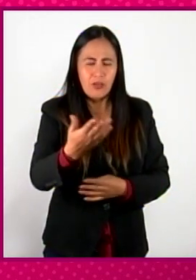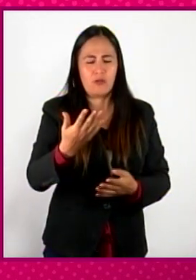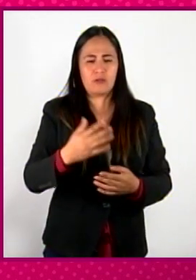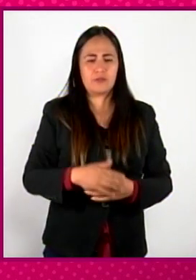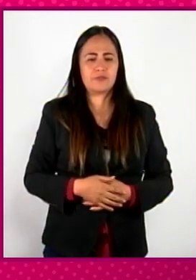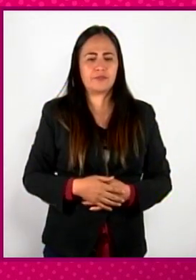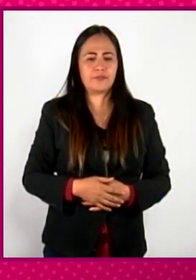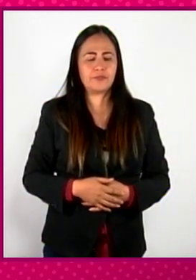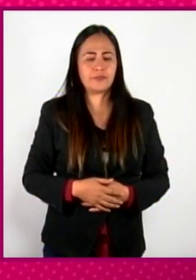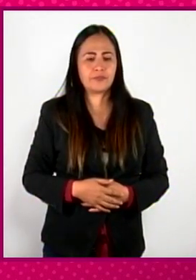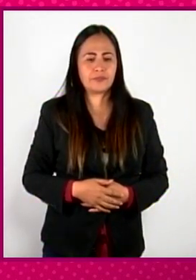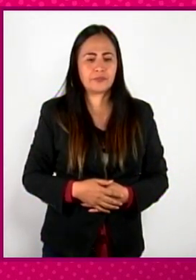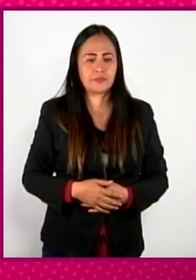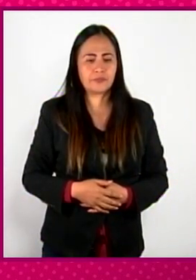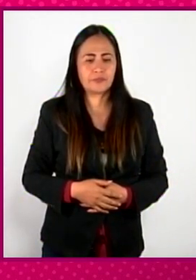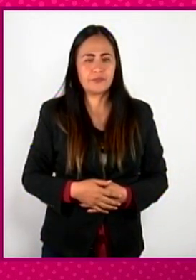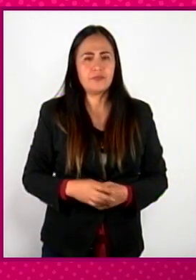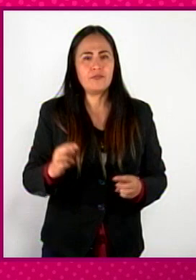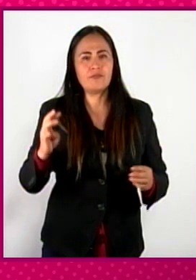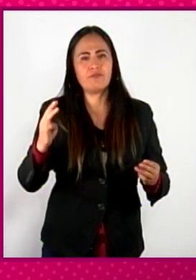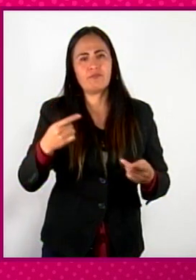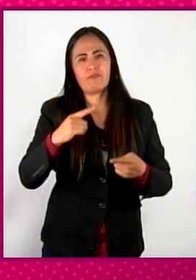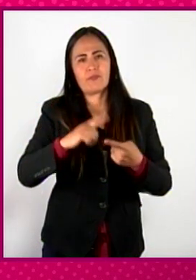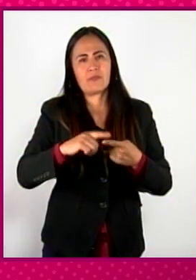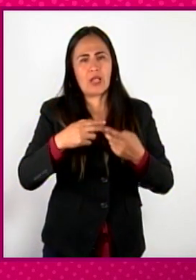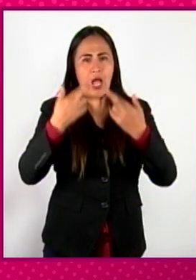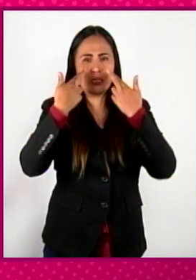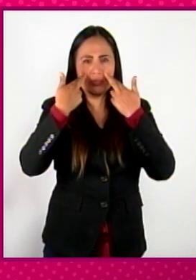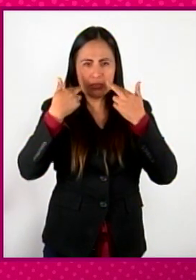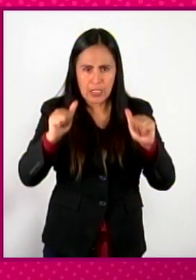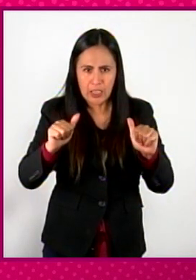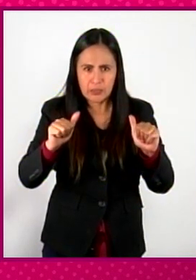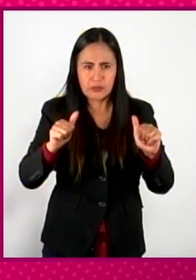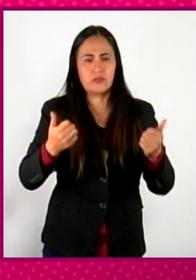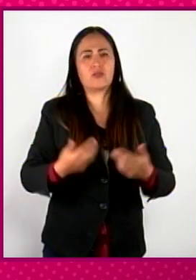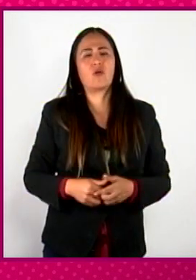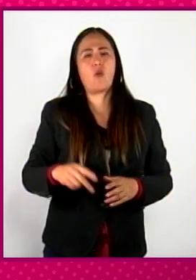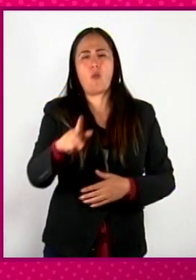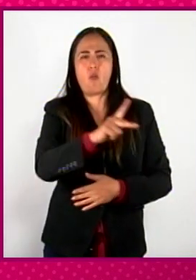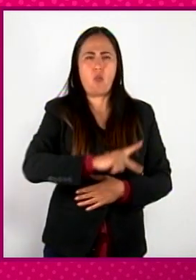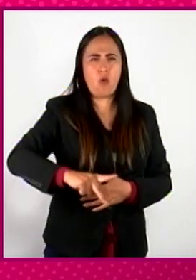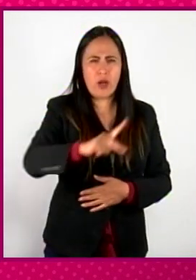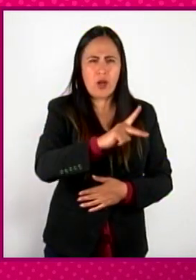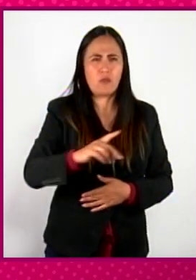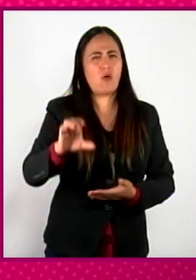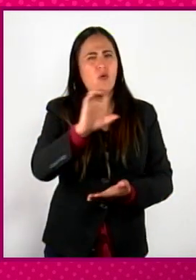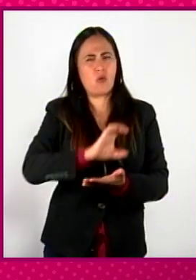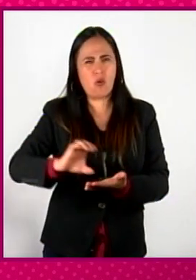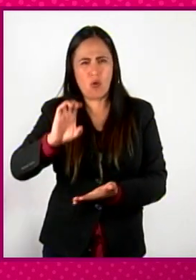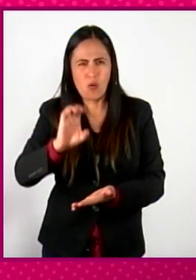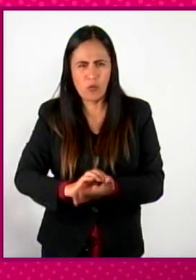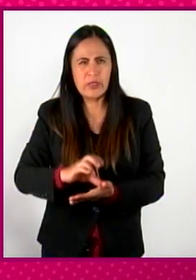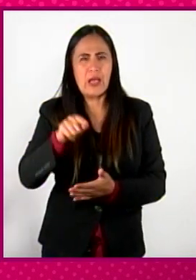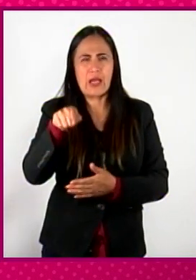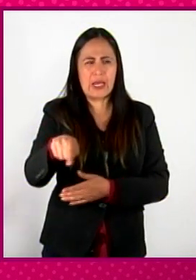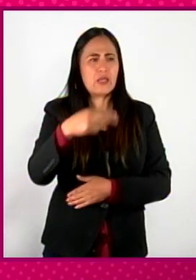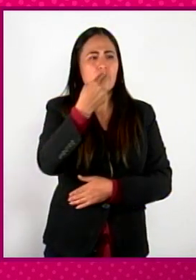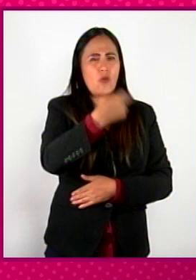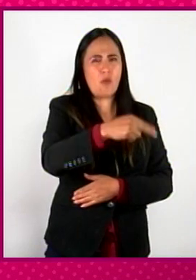desde cerros, ríos, ranchos, pueblos, colonias con nombres